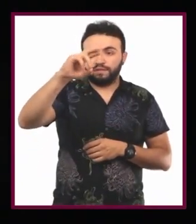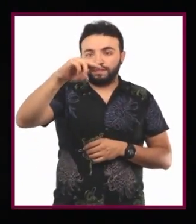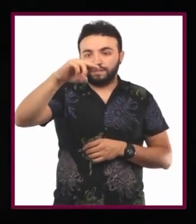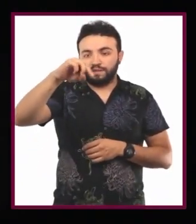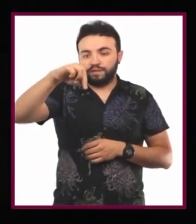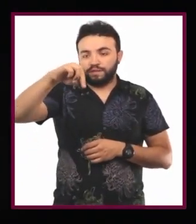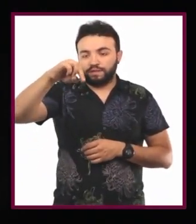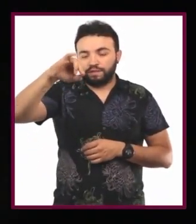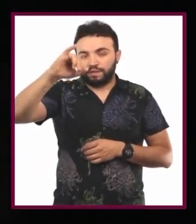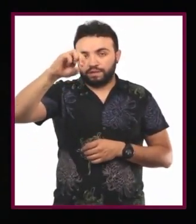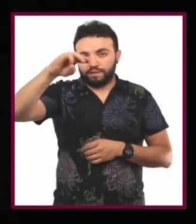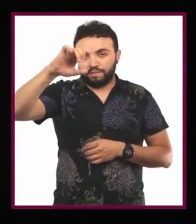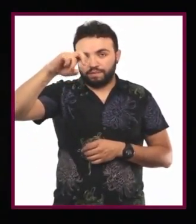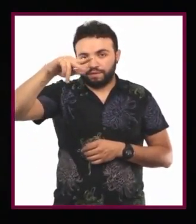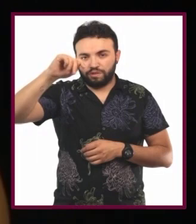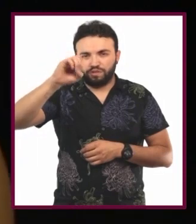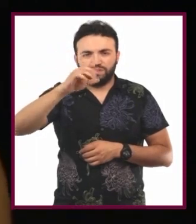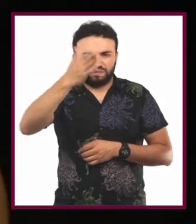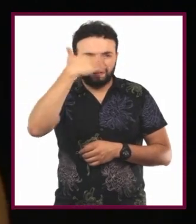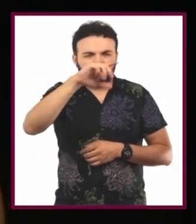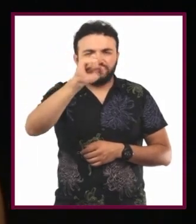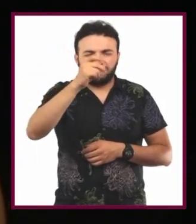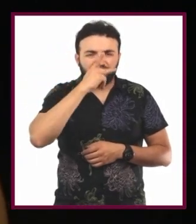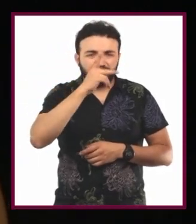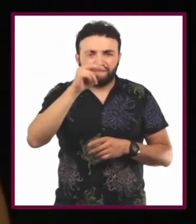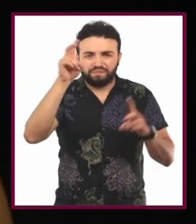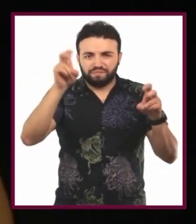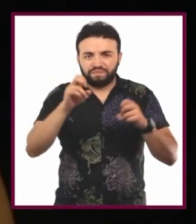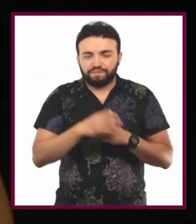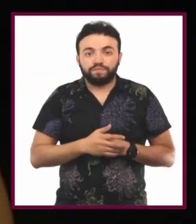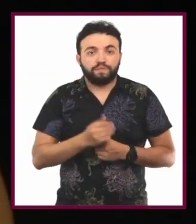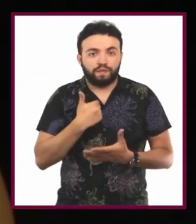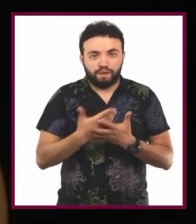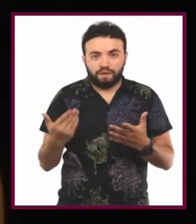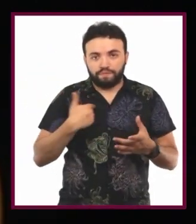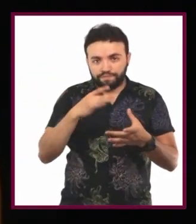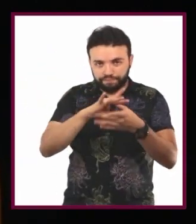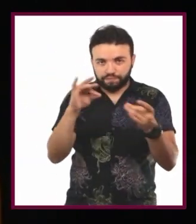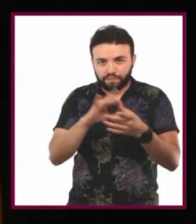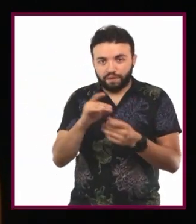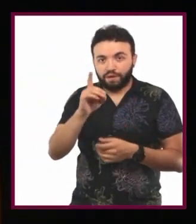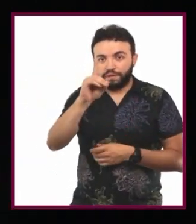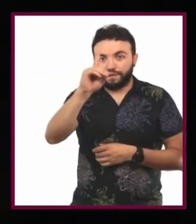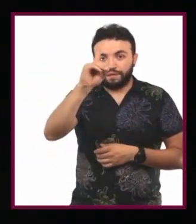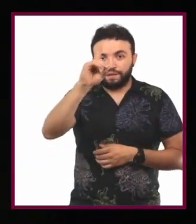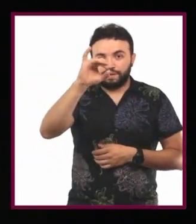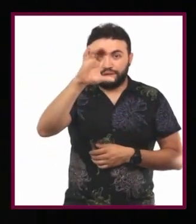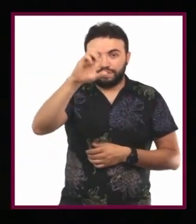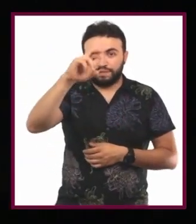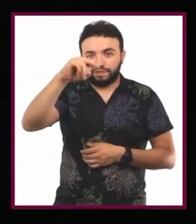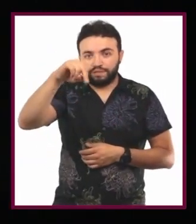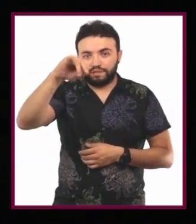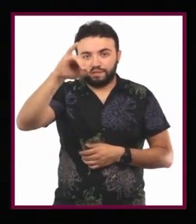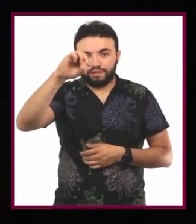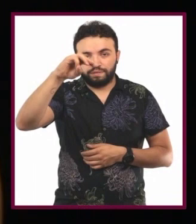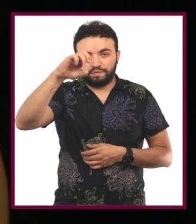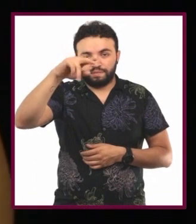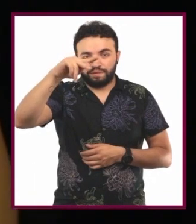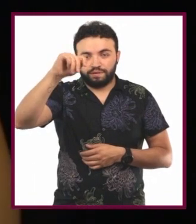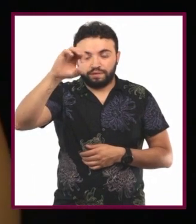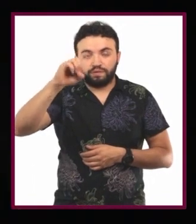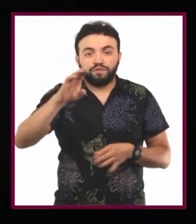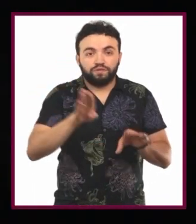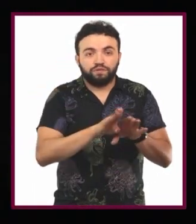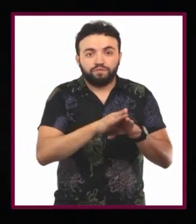qué es discernir de algo o de alguien? Muy bien. Pues ahora se los explicaré. El discernimiento es el juicio por cuyo medio